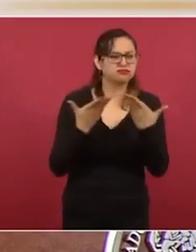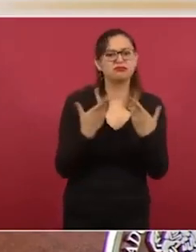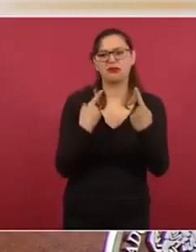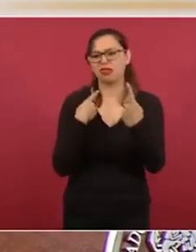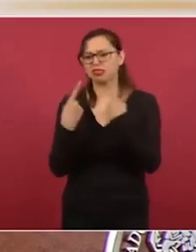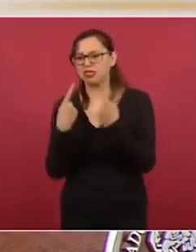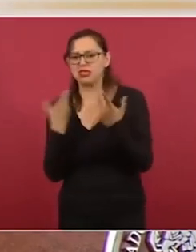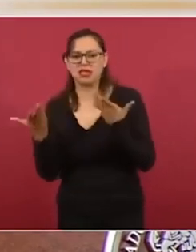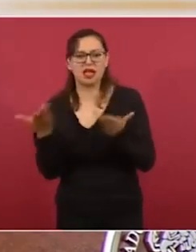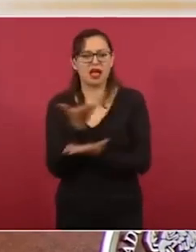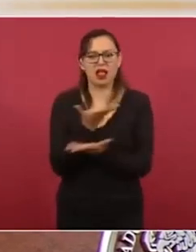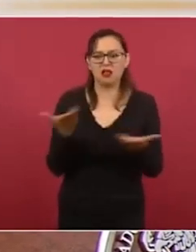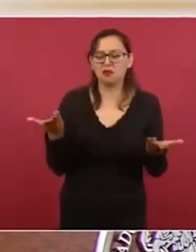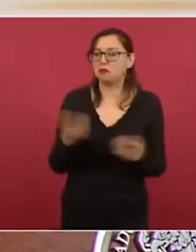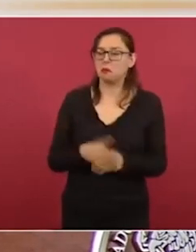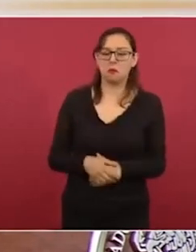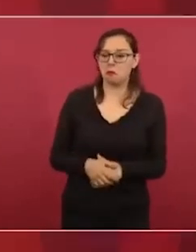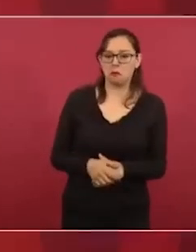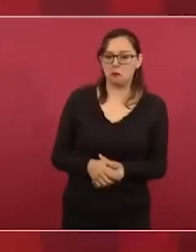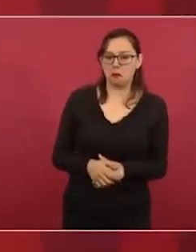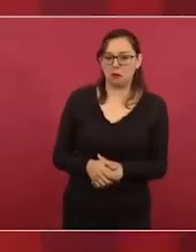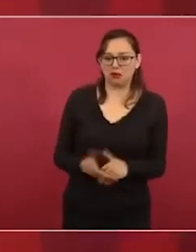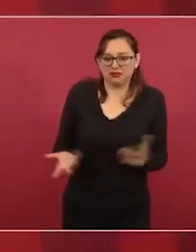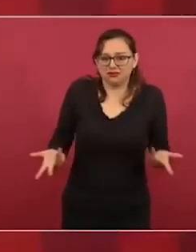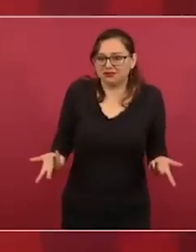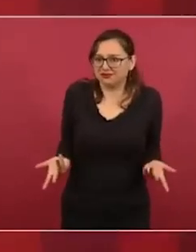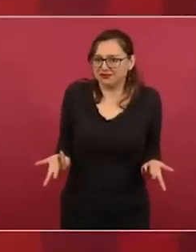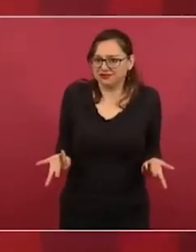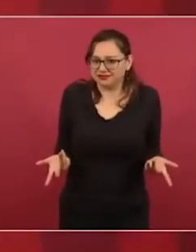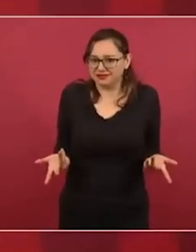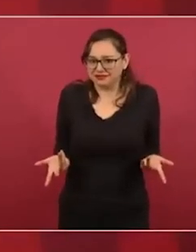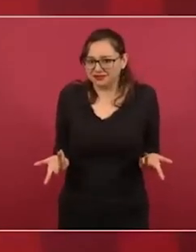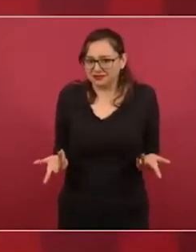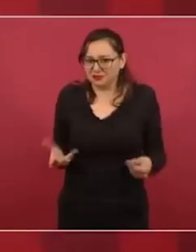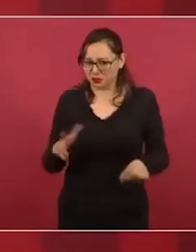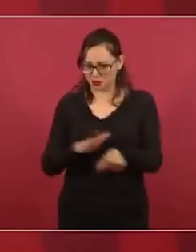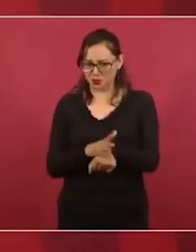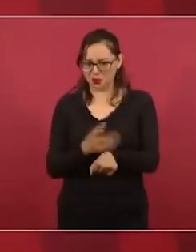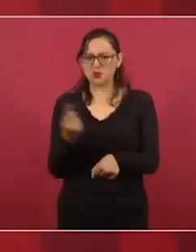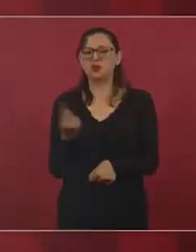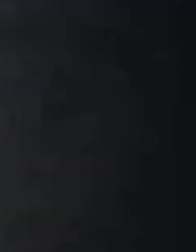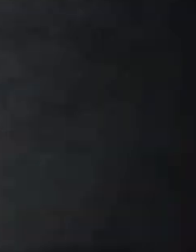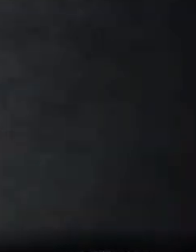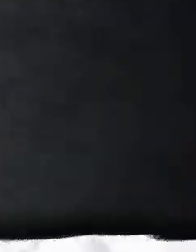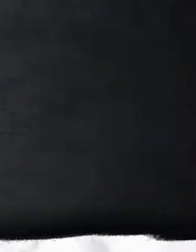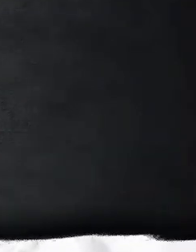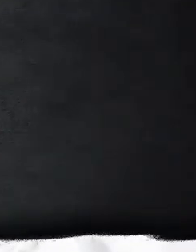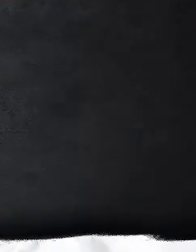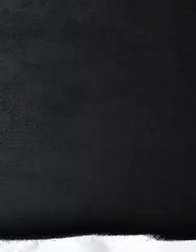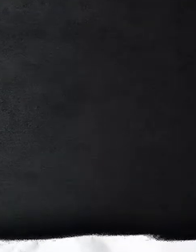Entonces, ese es nuestro planteamiento. Entonces, en su momento vamos a hablar.